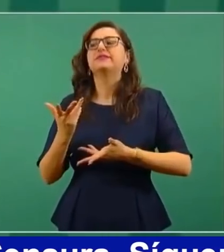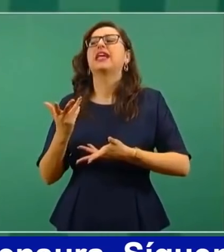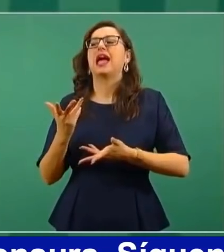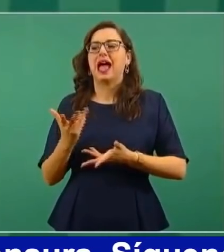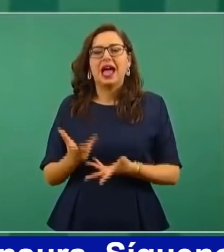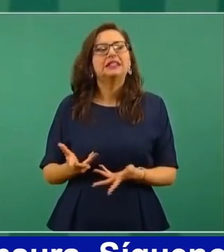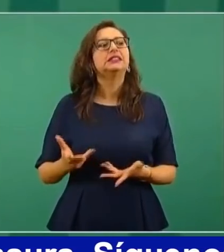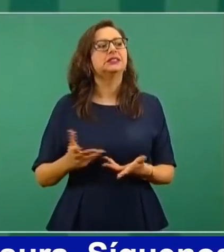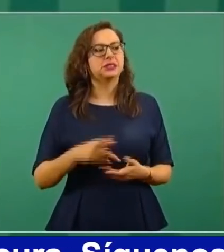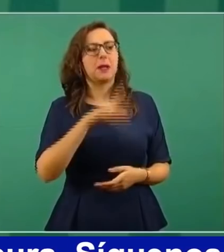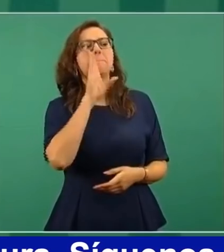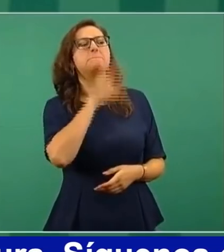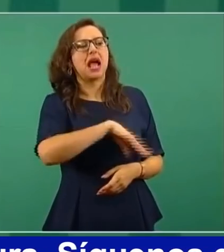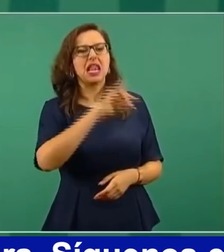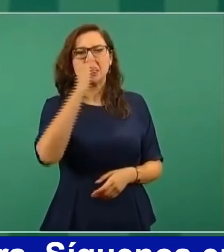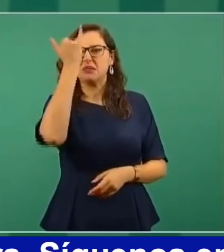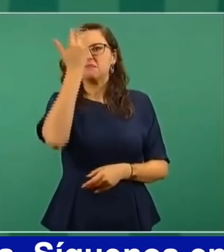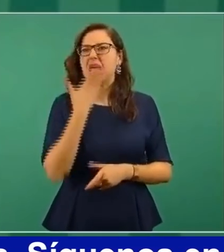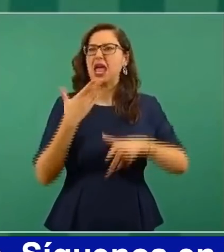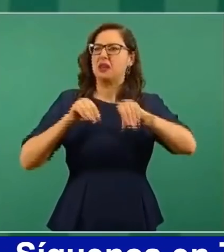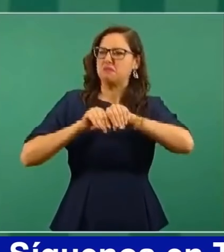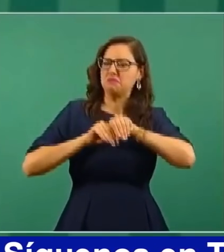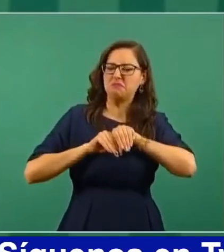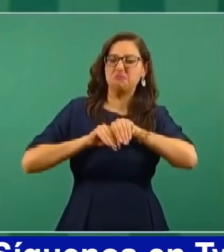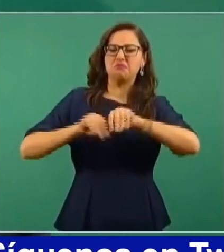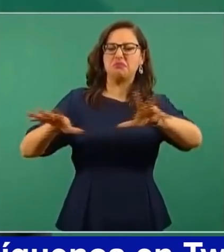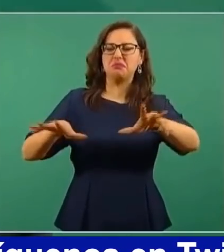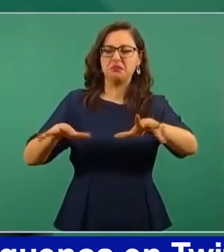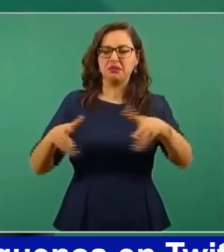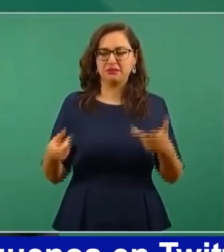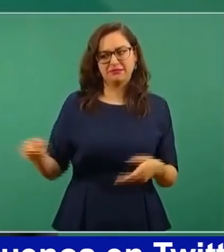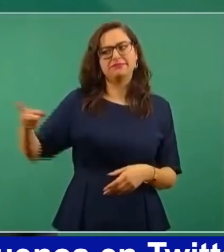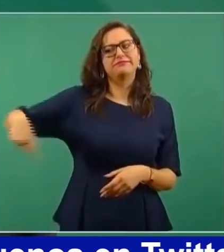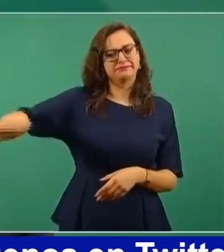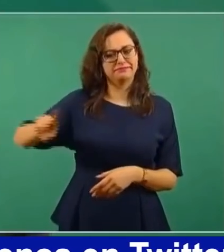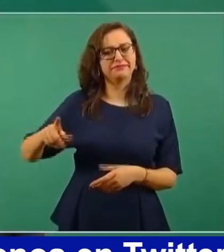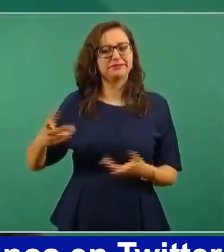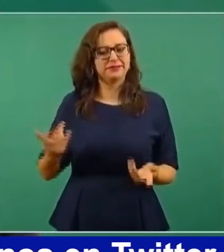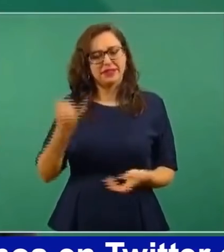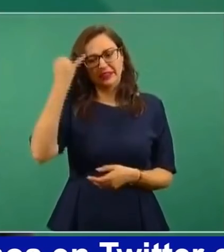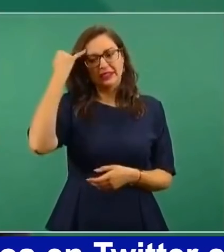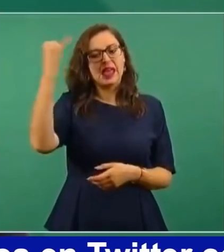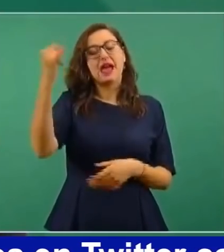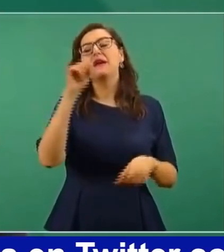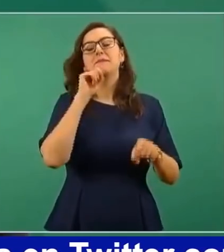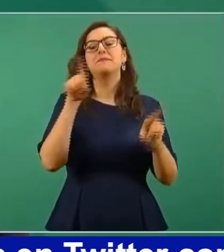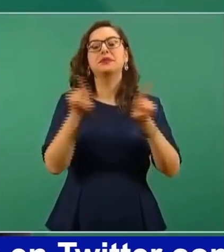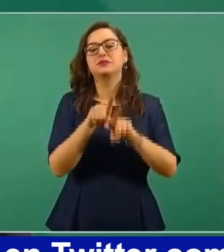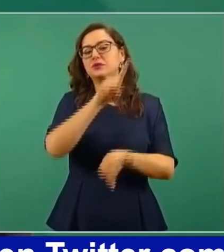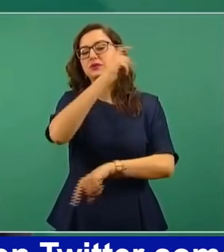proyectar esa imagen de nosotros, de mala fe. Esto del New York Times de ayer,